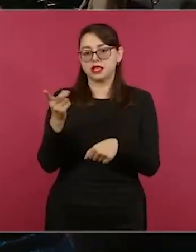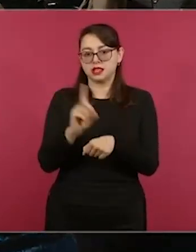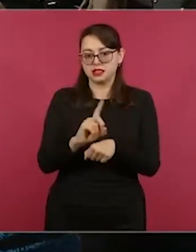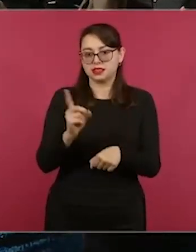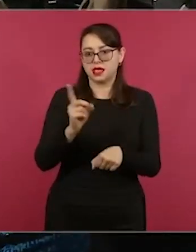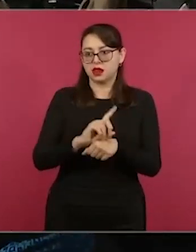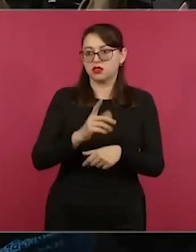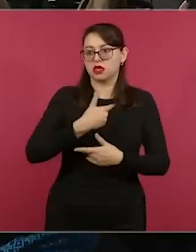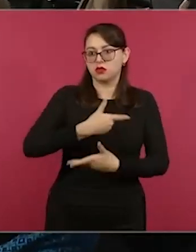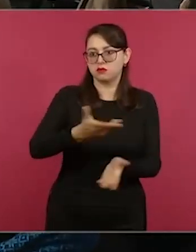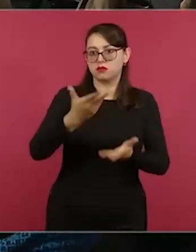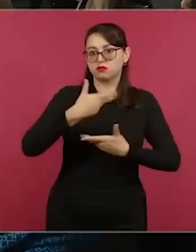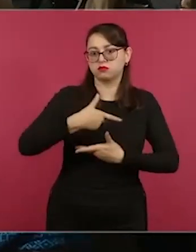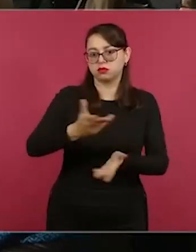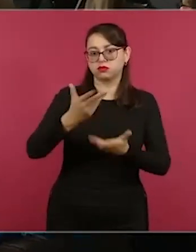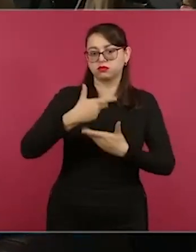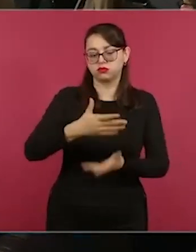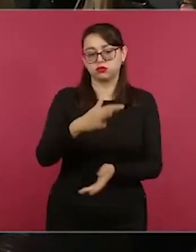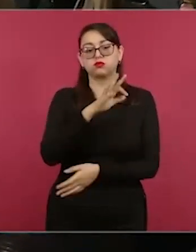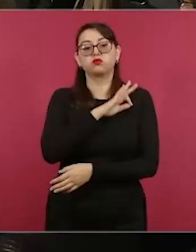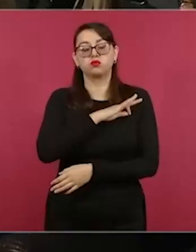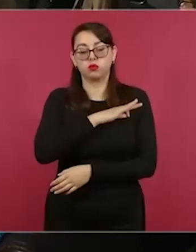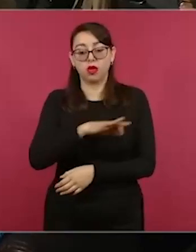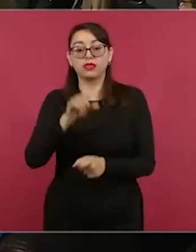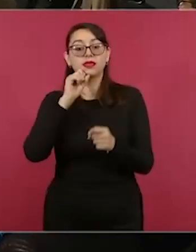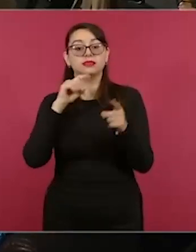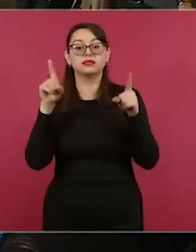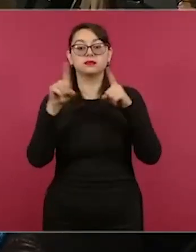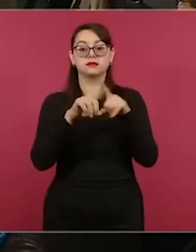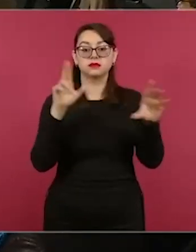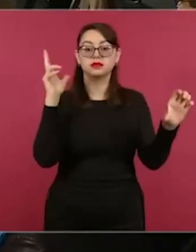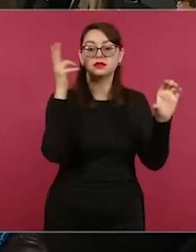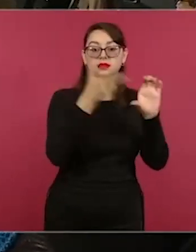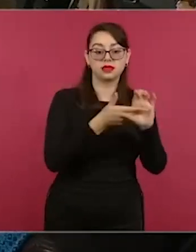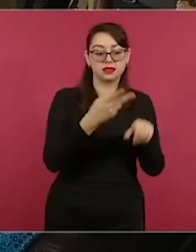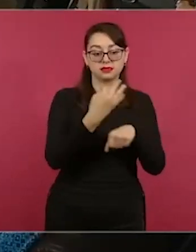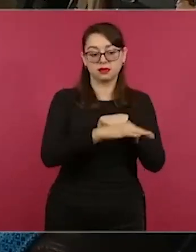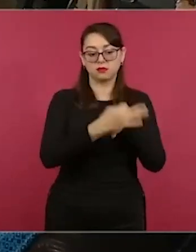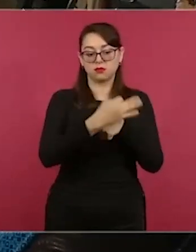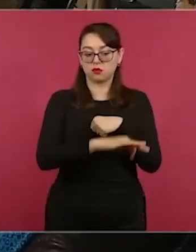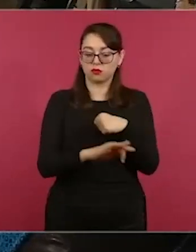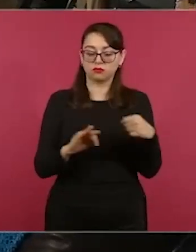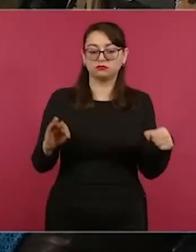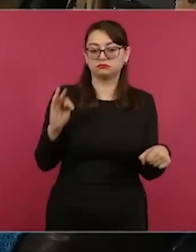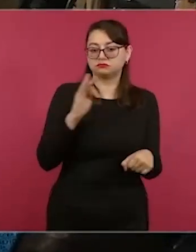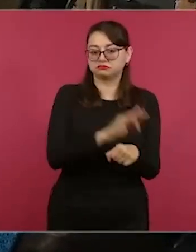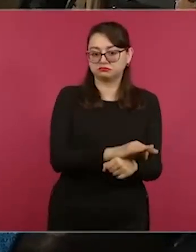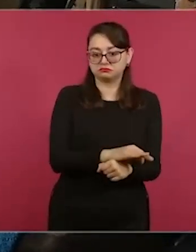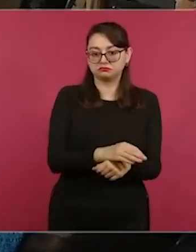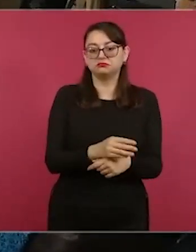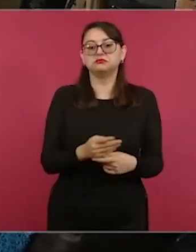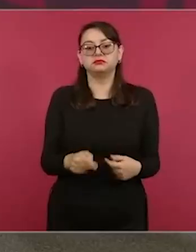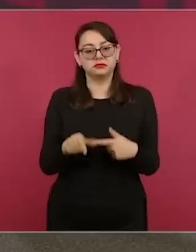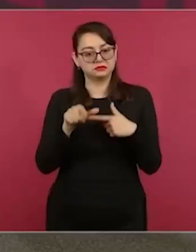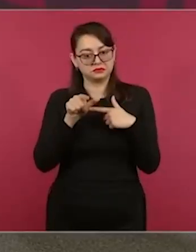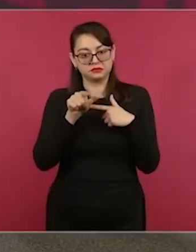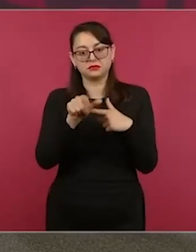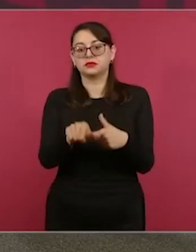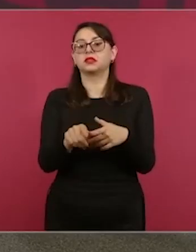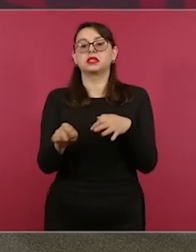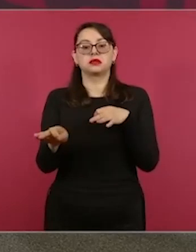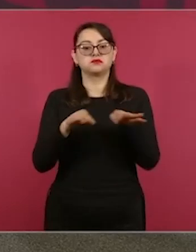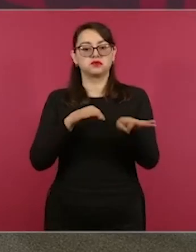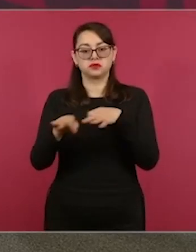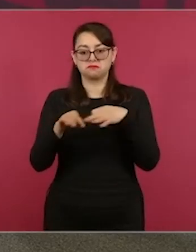refugios temporales. Y bueno, continuamos, presidente, trabajando en el territorio, en todas